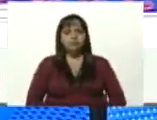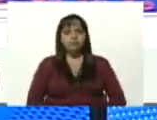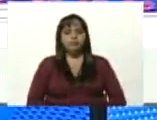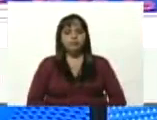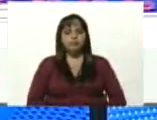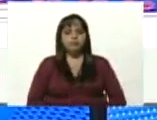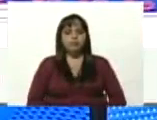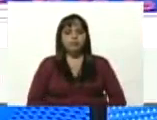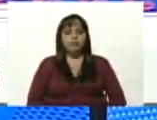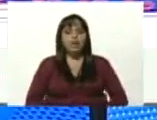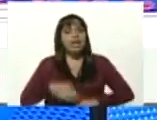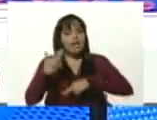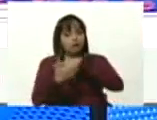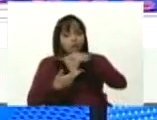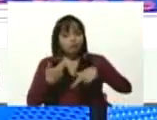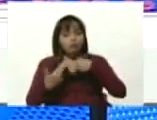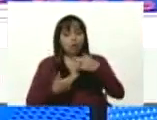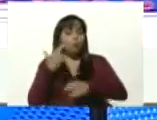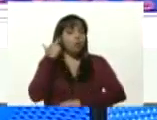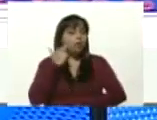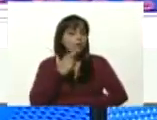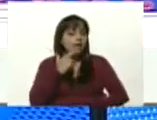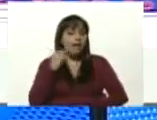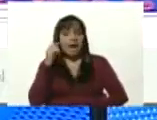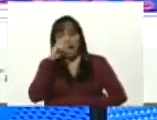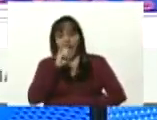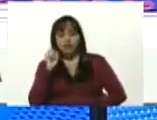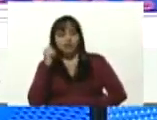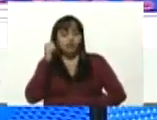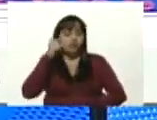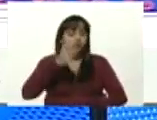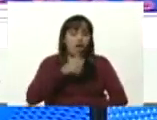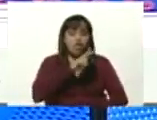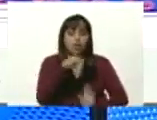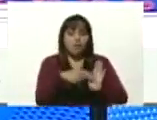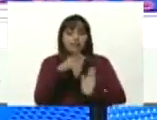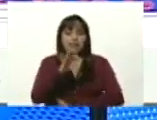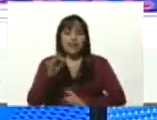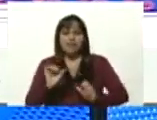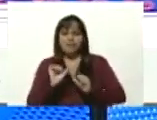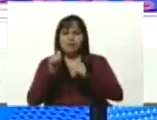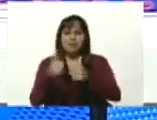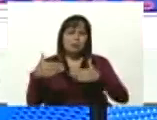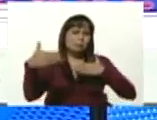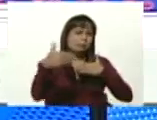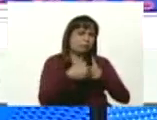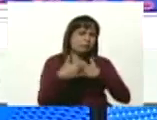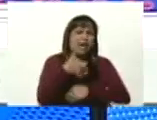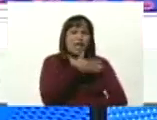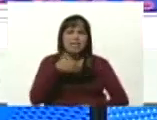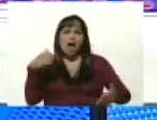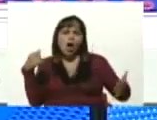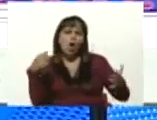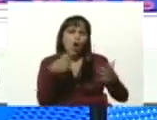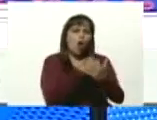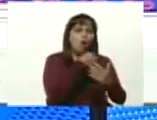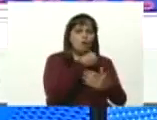La revolución bolivariana enfrentó conspiraciones, intentos de golpes de Estado,